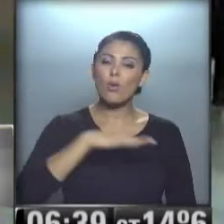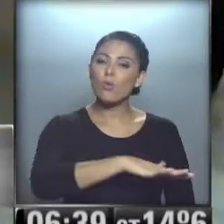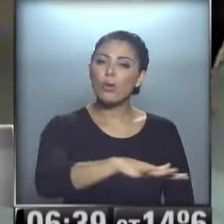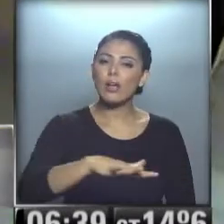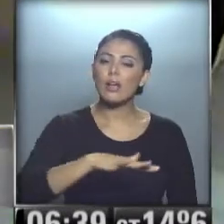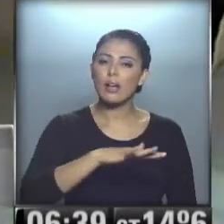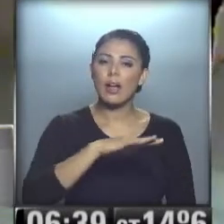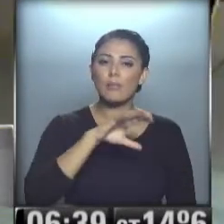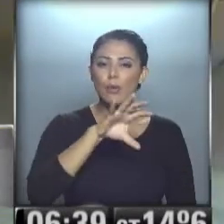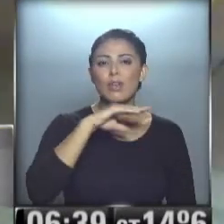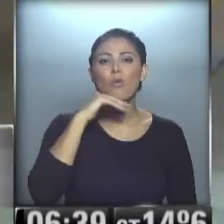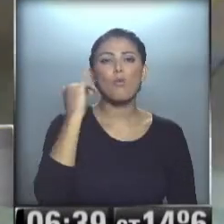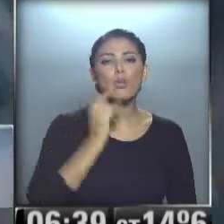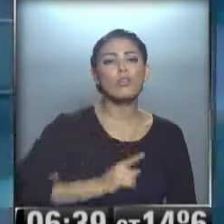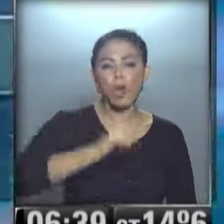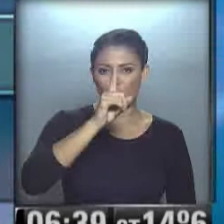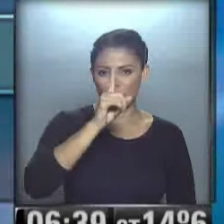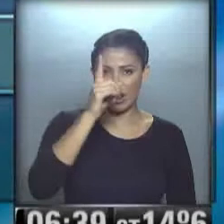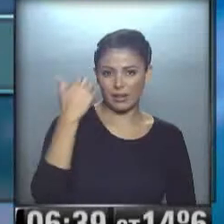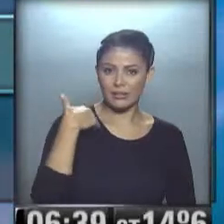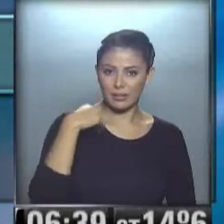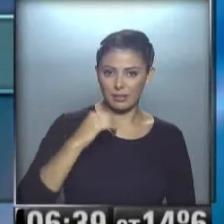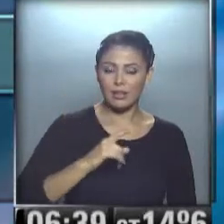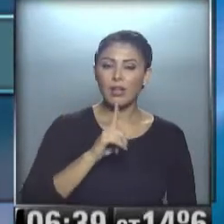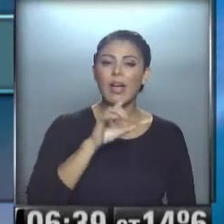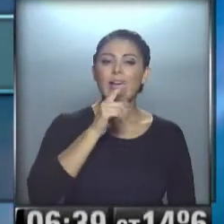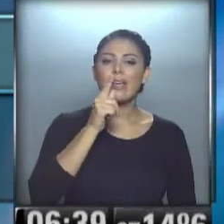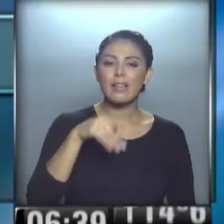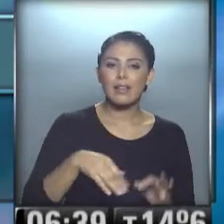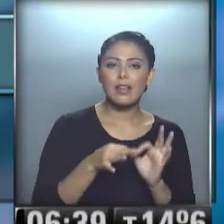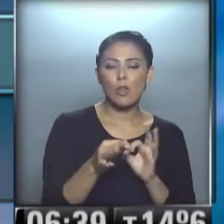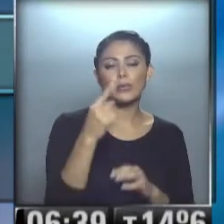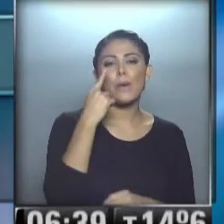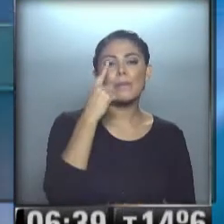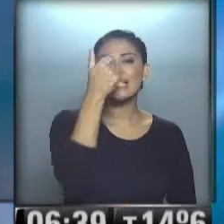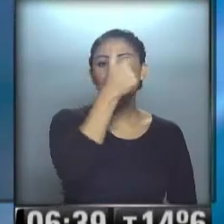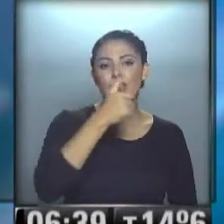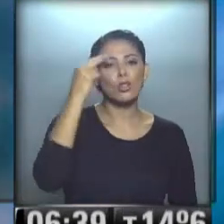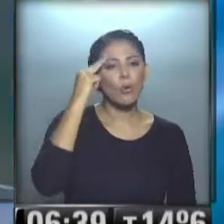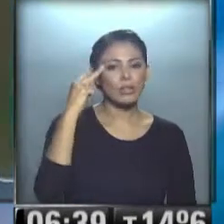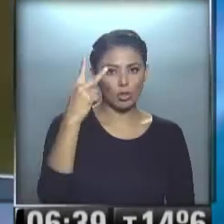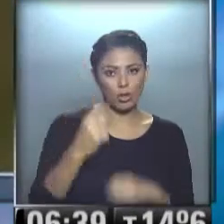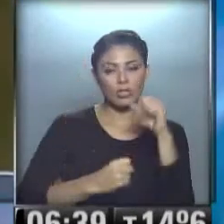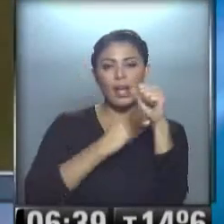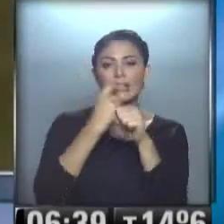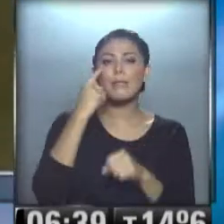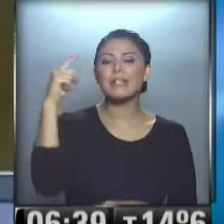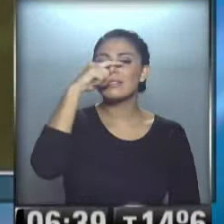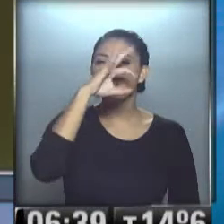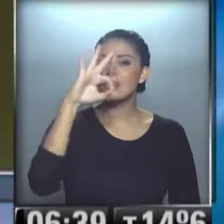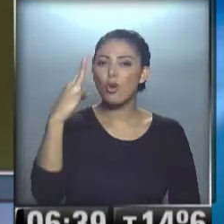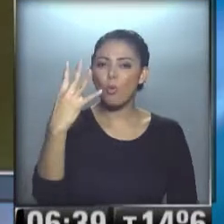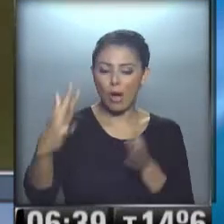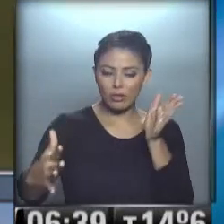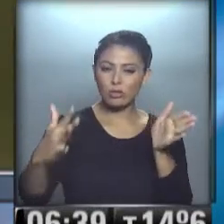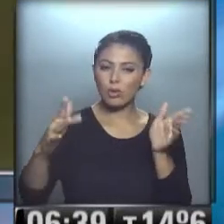de... ...Jujuy, el norte de nuestra geografía... ...en el kilómetro 1692... ...y 1704 de